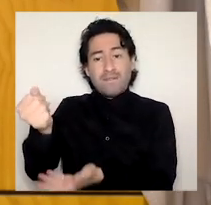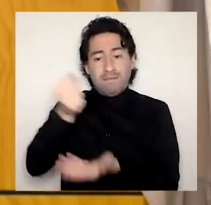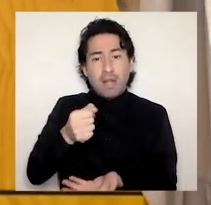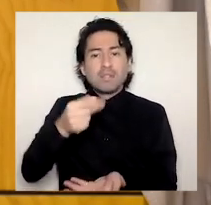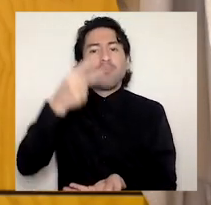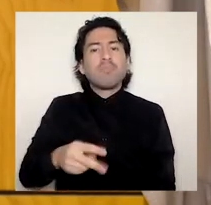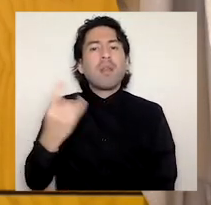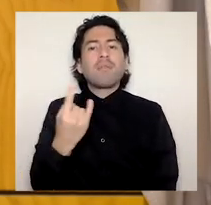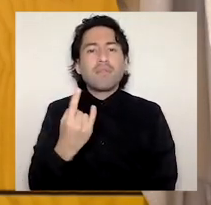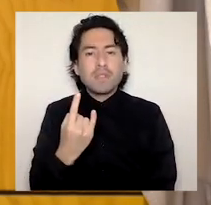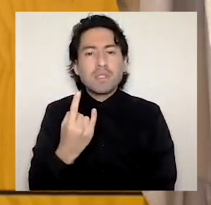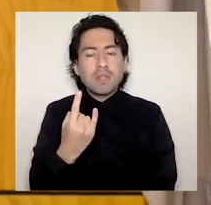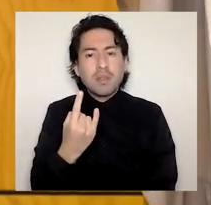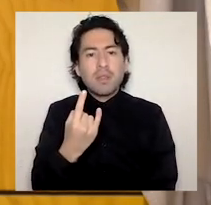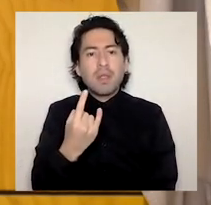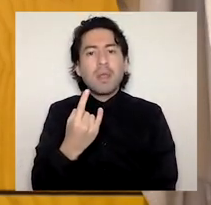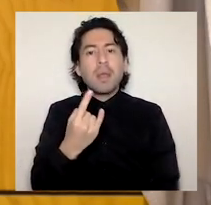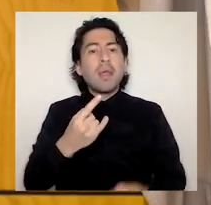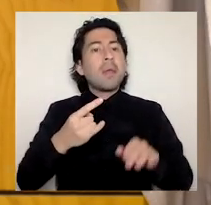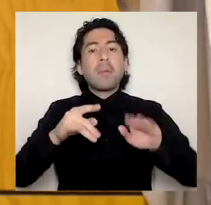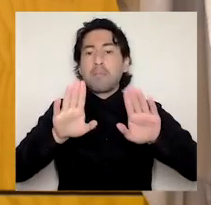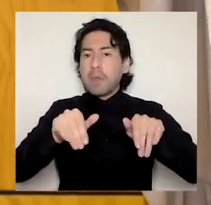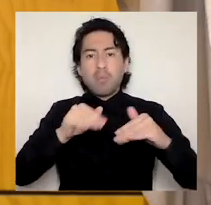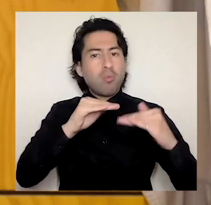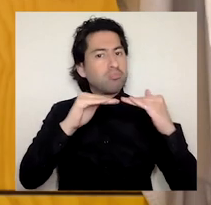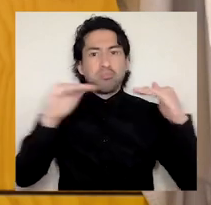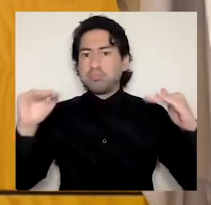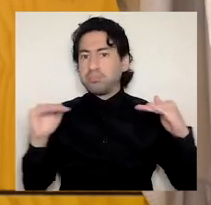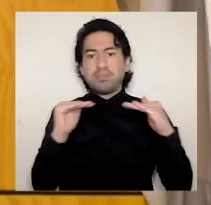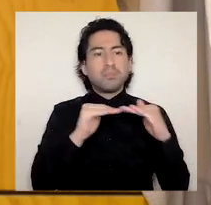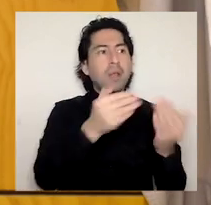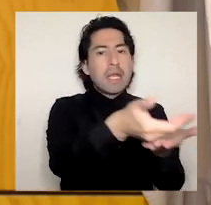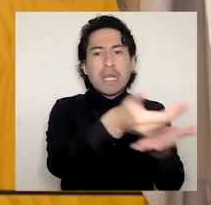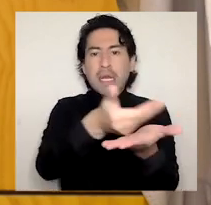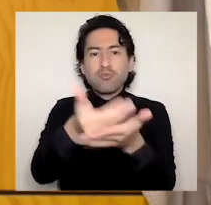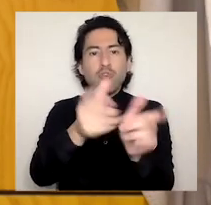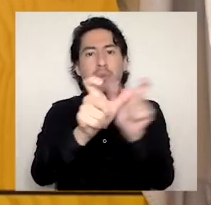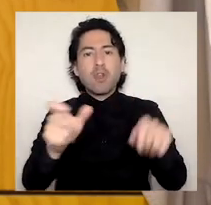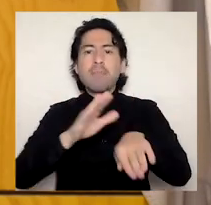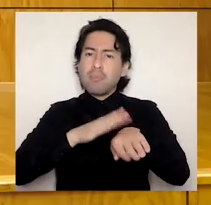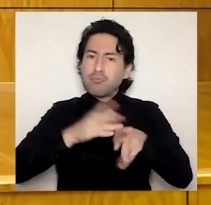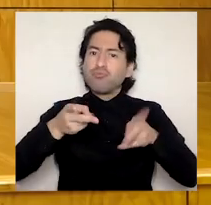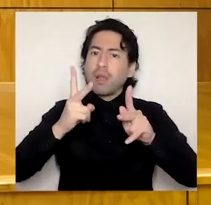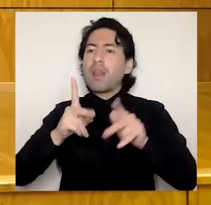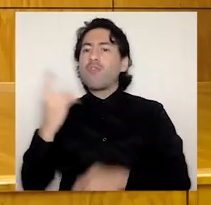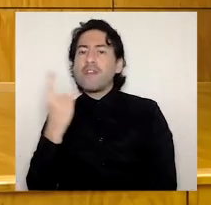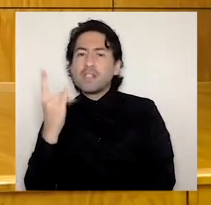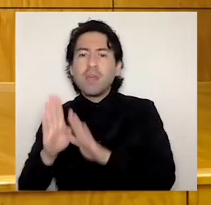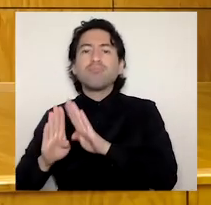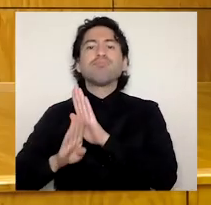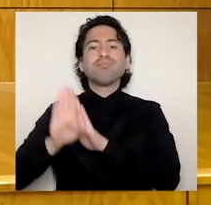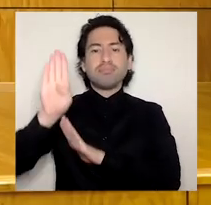al nivel de ingresos económicos que permitan la sustentación y el crecimiento de la Universidad del BioBio. Estas